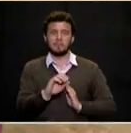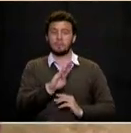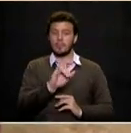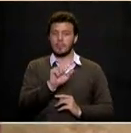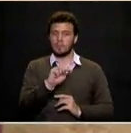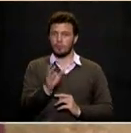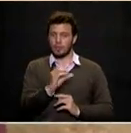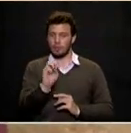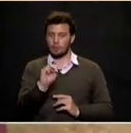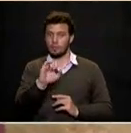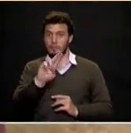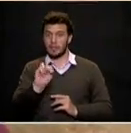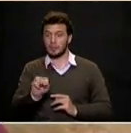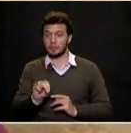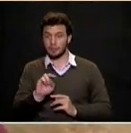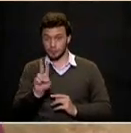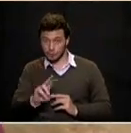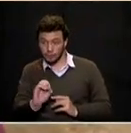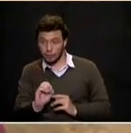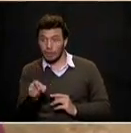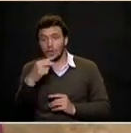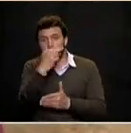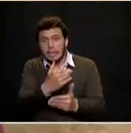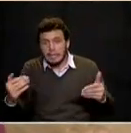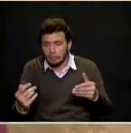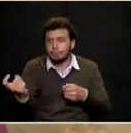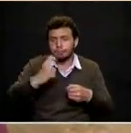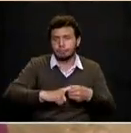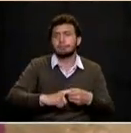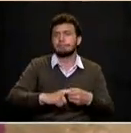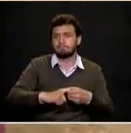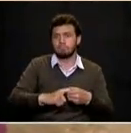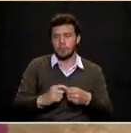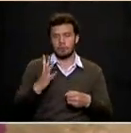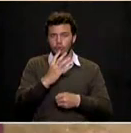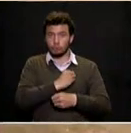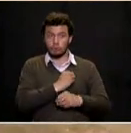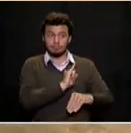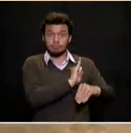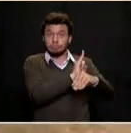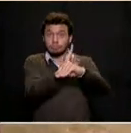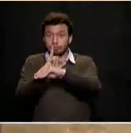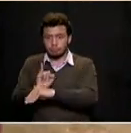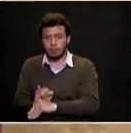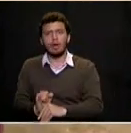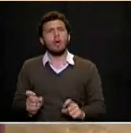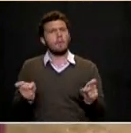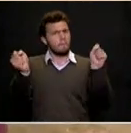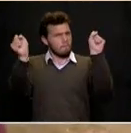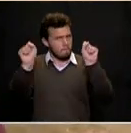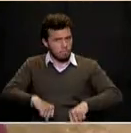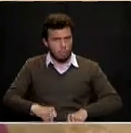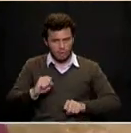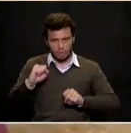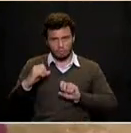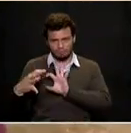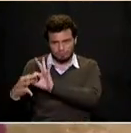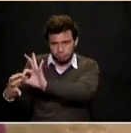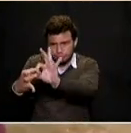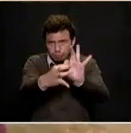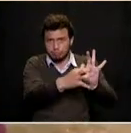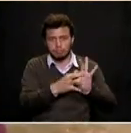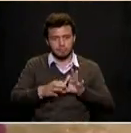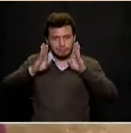Quiere decir que a través de la institucionalidad que tenemos podemos hacer transversal, a través de todas ellas, una